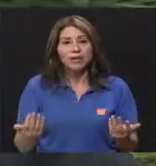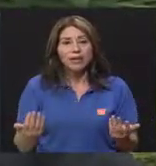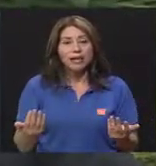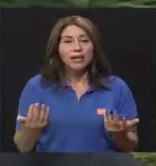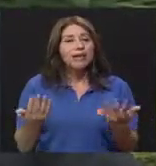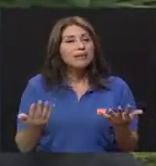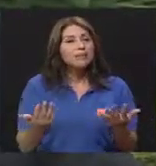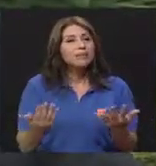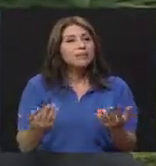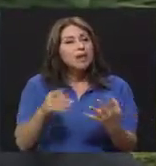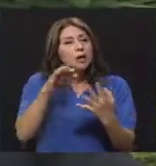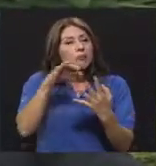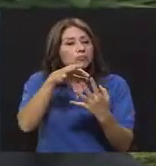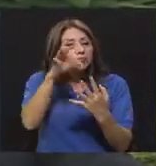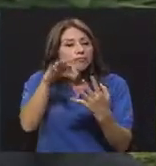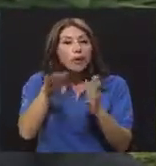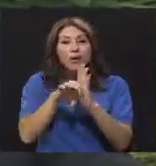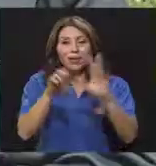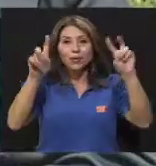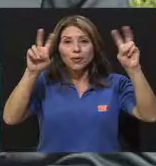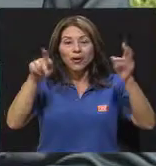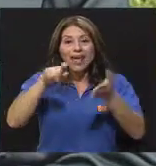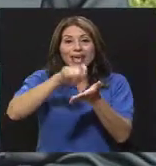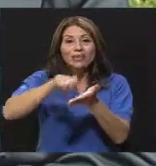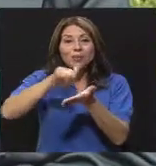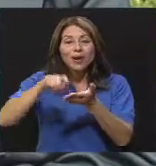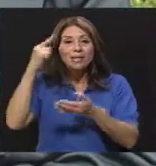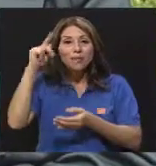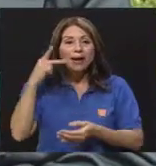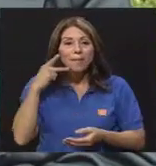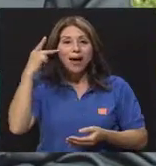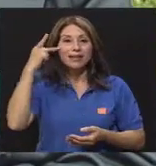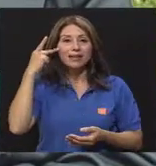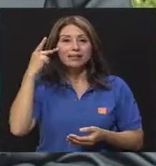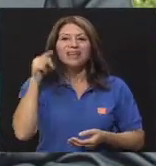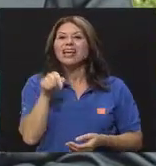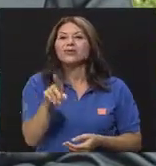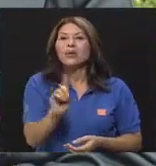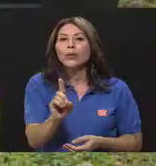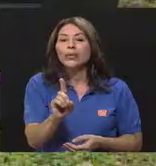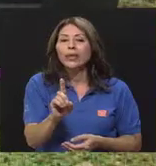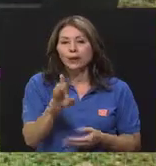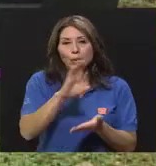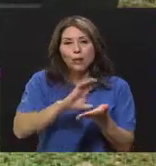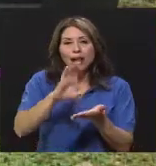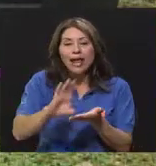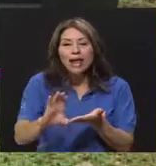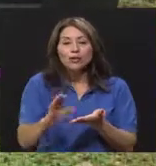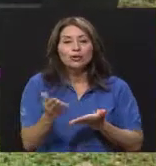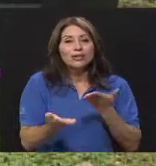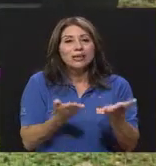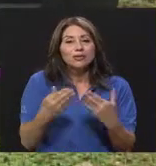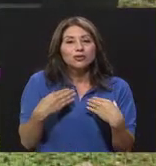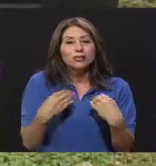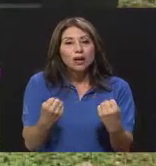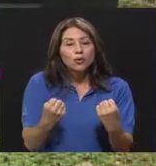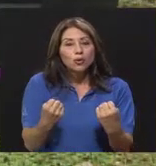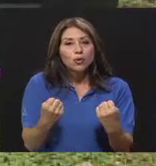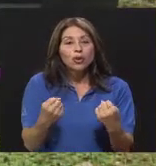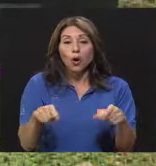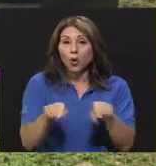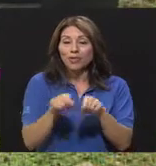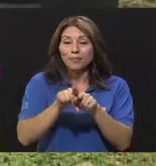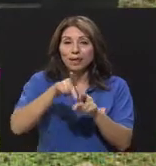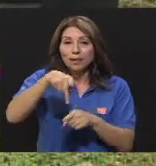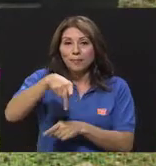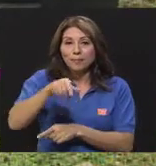alternativas como las escuelas para padres desde los colegios, o desde los servicios de salud, o desde los servicios como el Patronorato Nacional de la